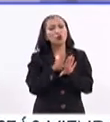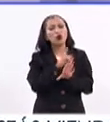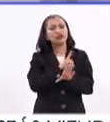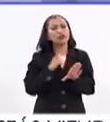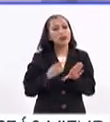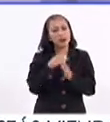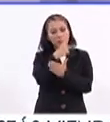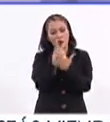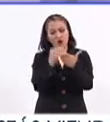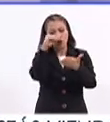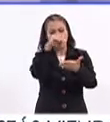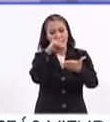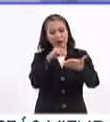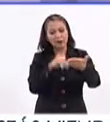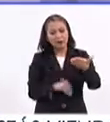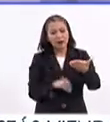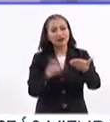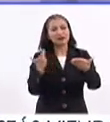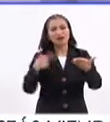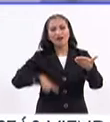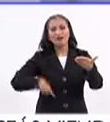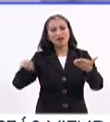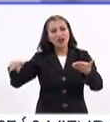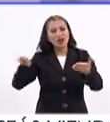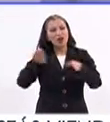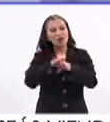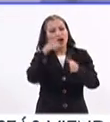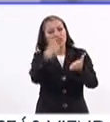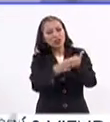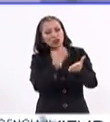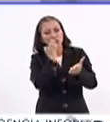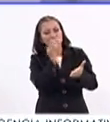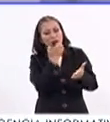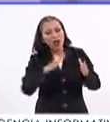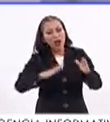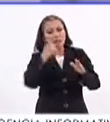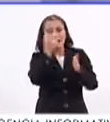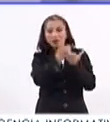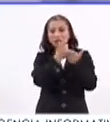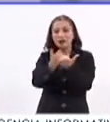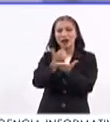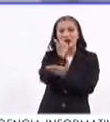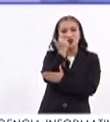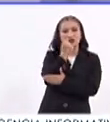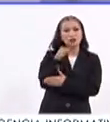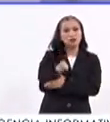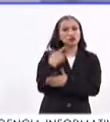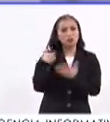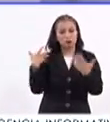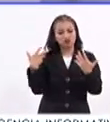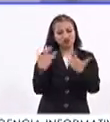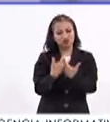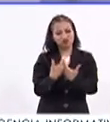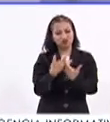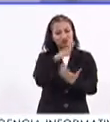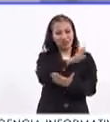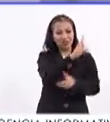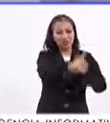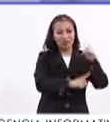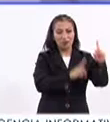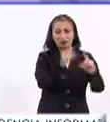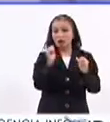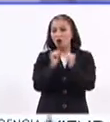las políticas públicas o, digamos, cómo debería ser una escuela para poder permitirle a los alumnos compaginar el